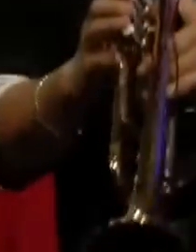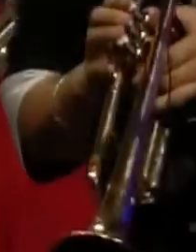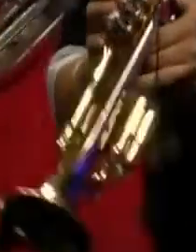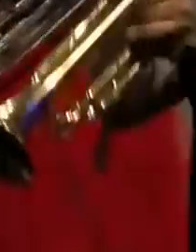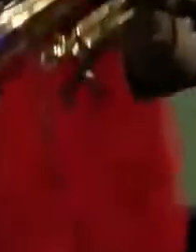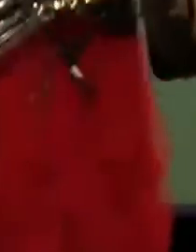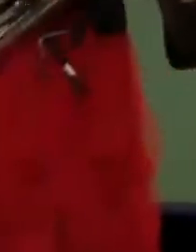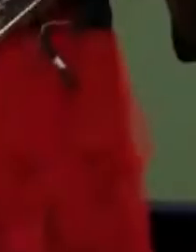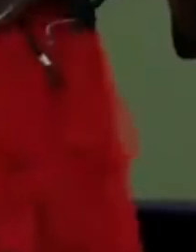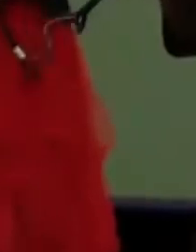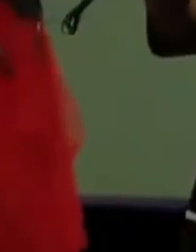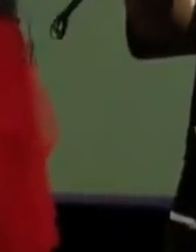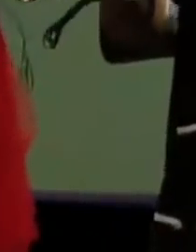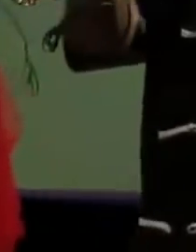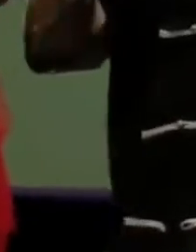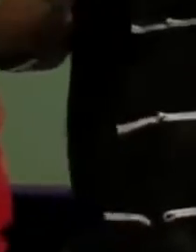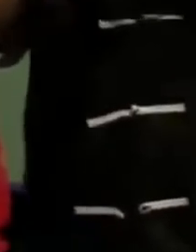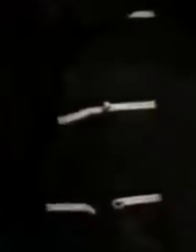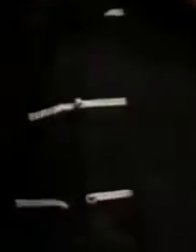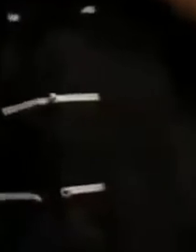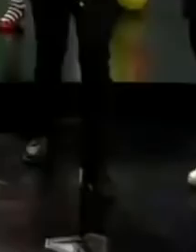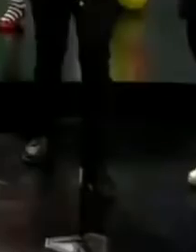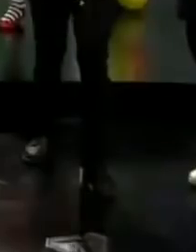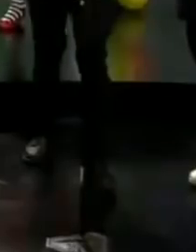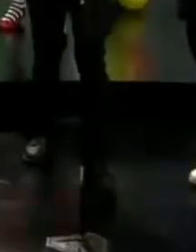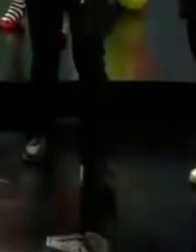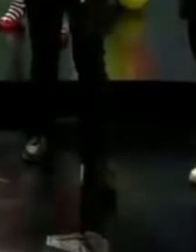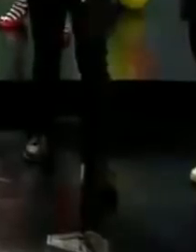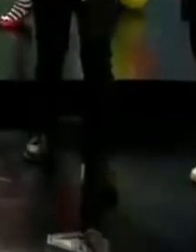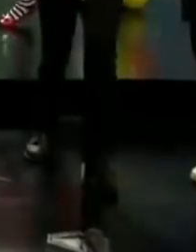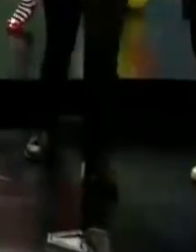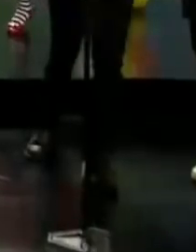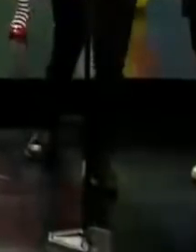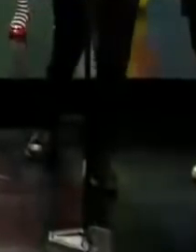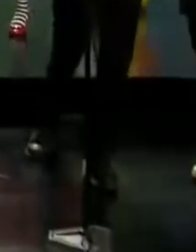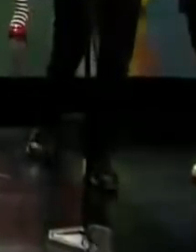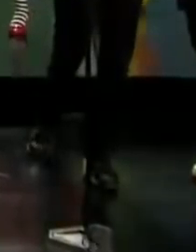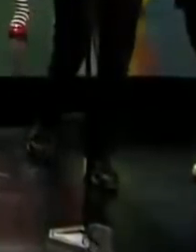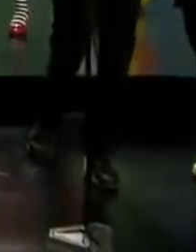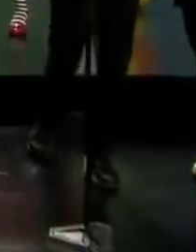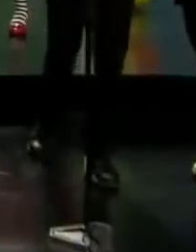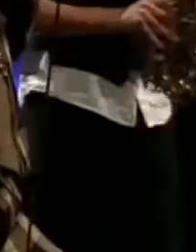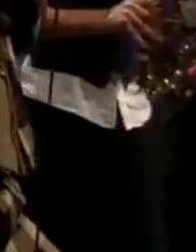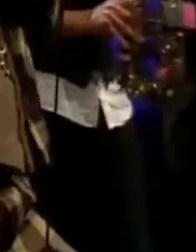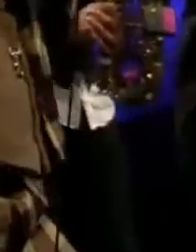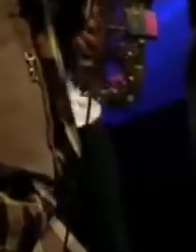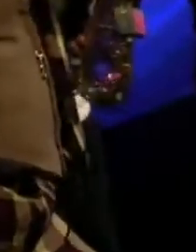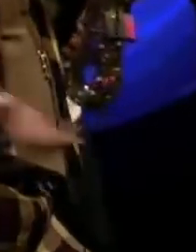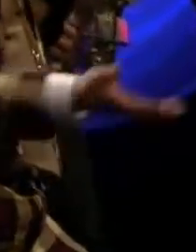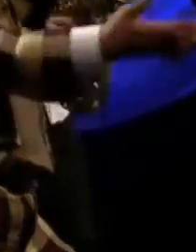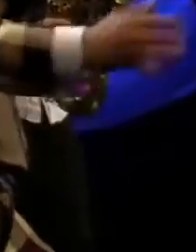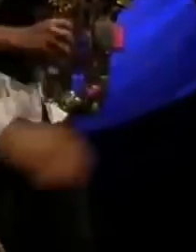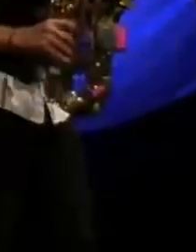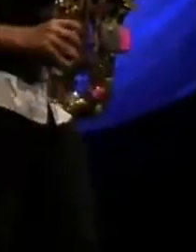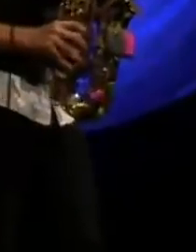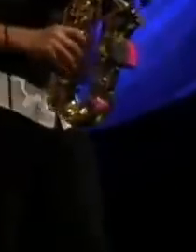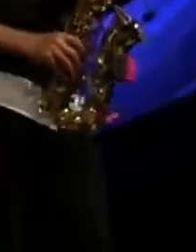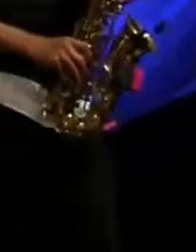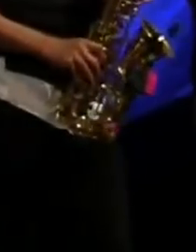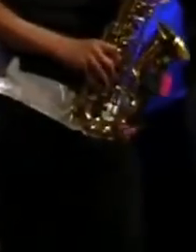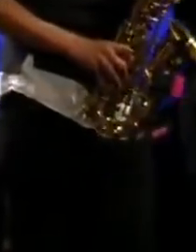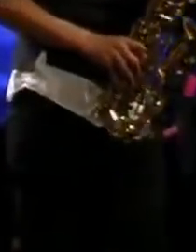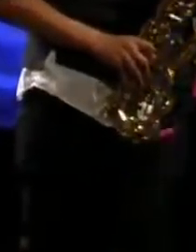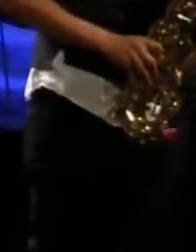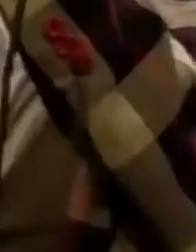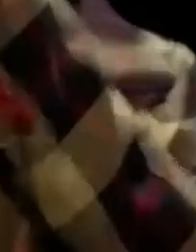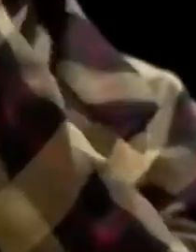Oh, oh, oh, quiero ver la luna contigo, oh, oh, oh,